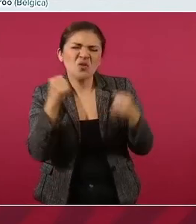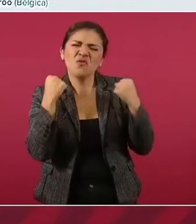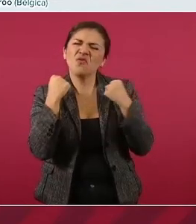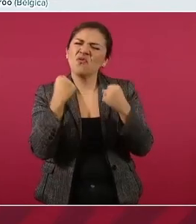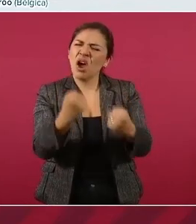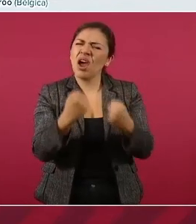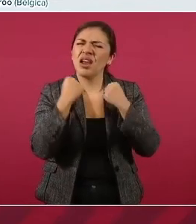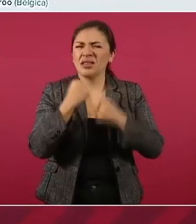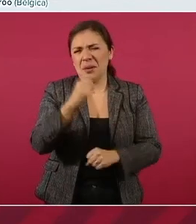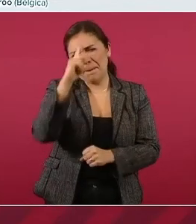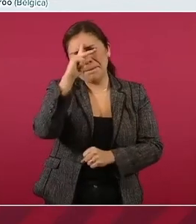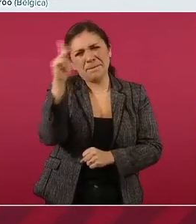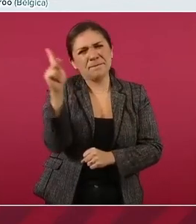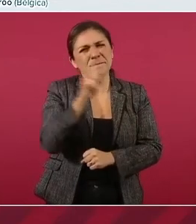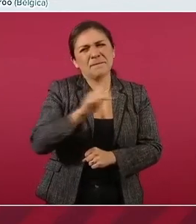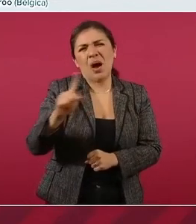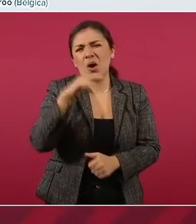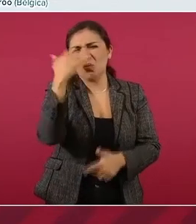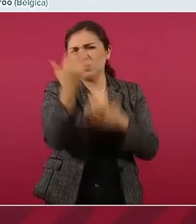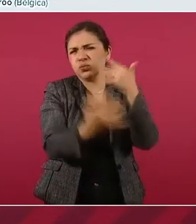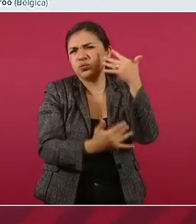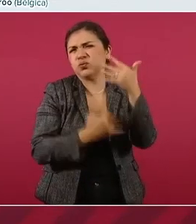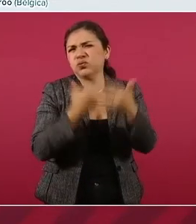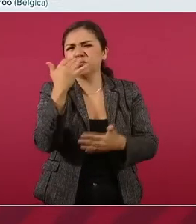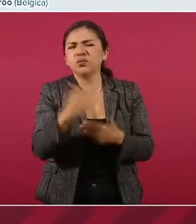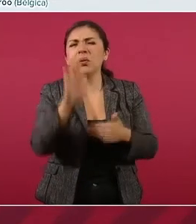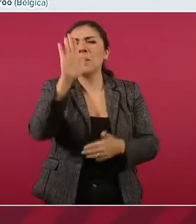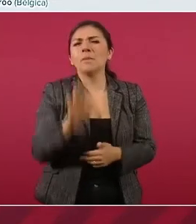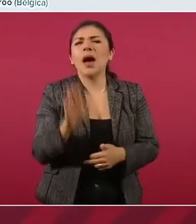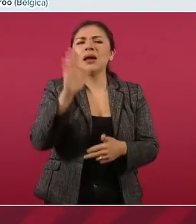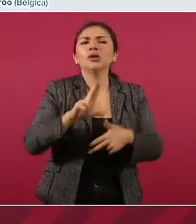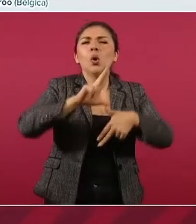categoría cinco.